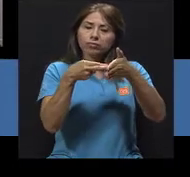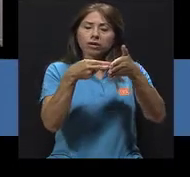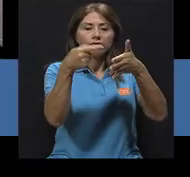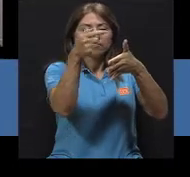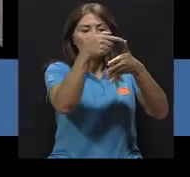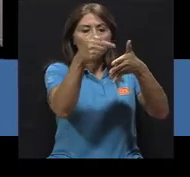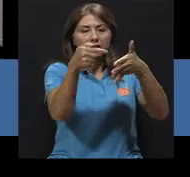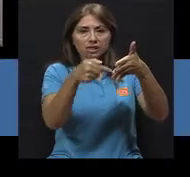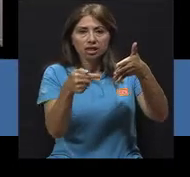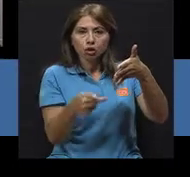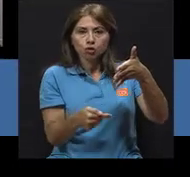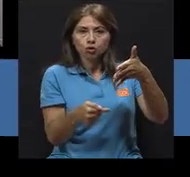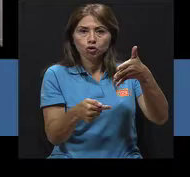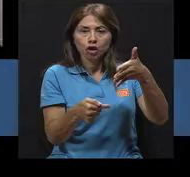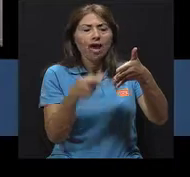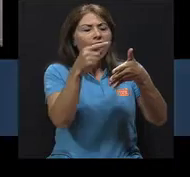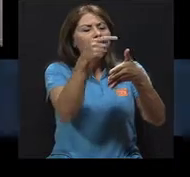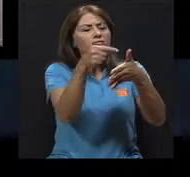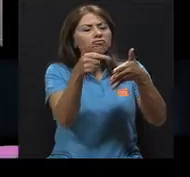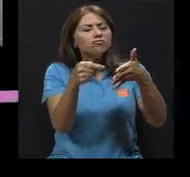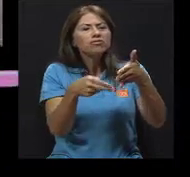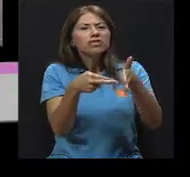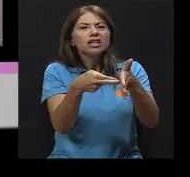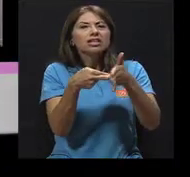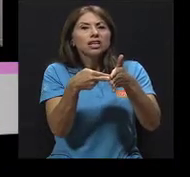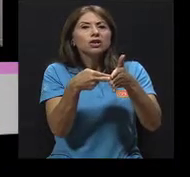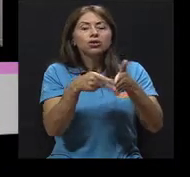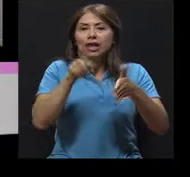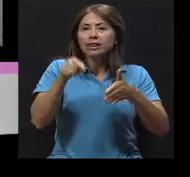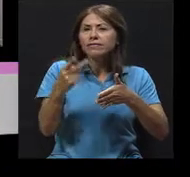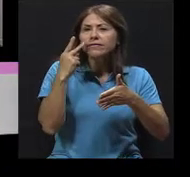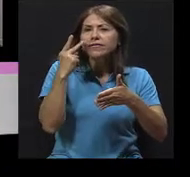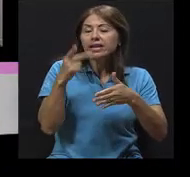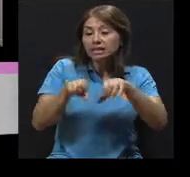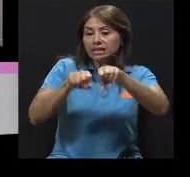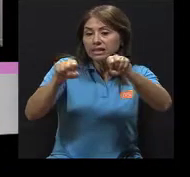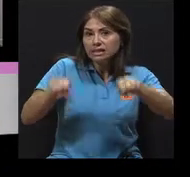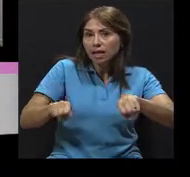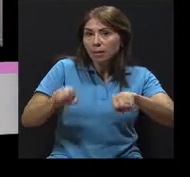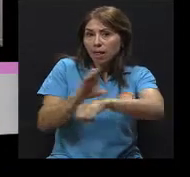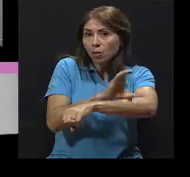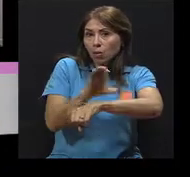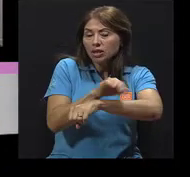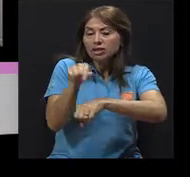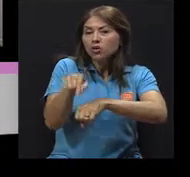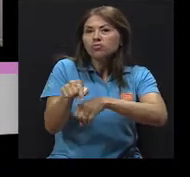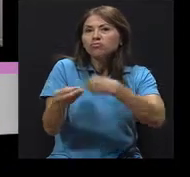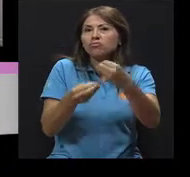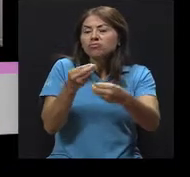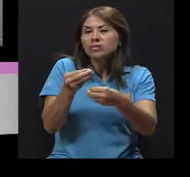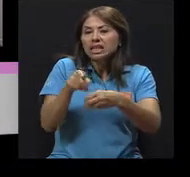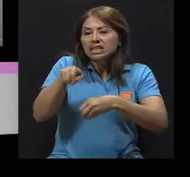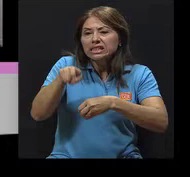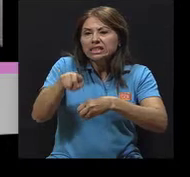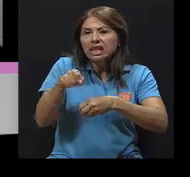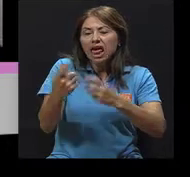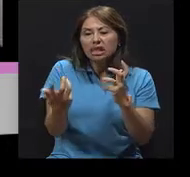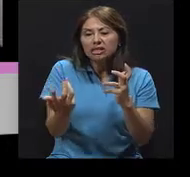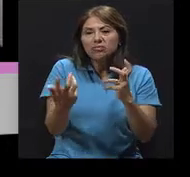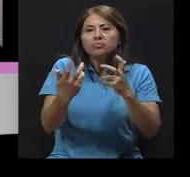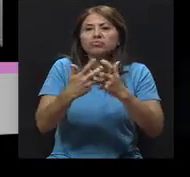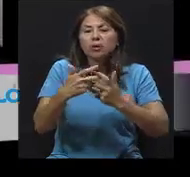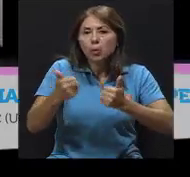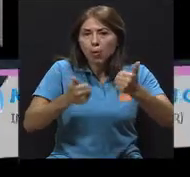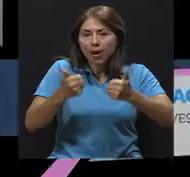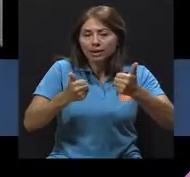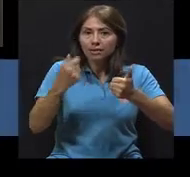En el levantamiento de requisitos, básicamente, se recopilan todas las funcionalidades necesarias del sistema para que cumpla con